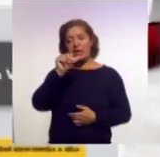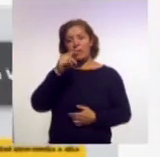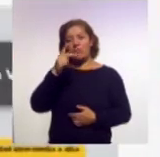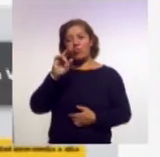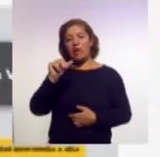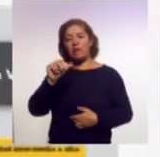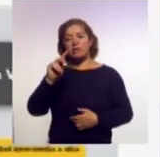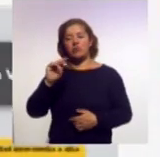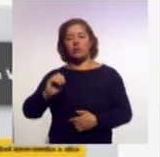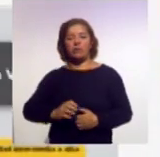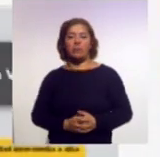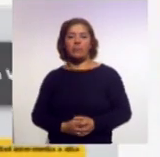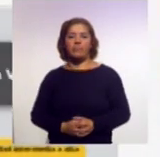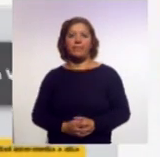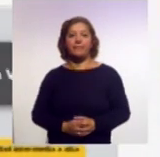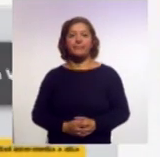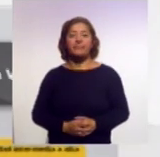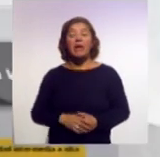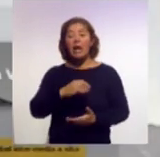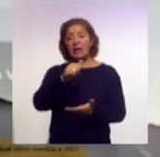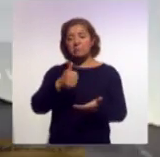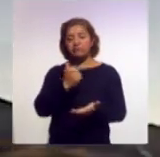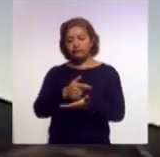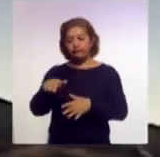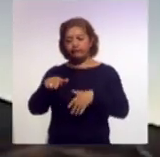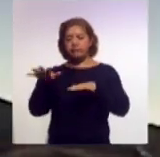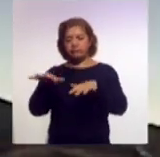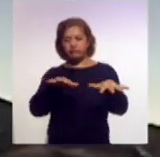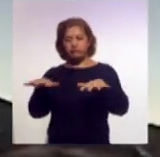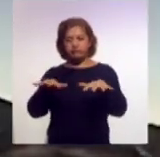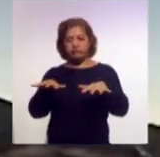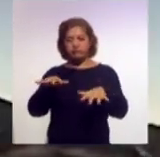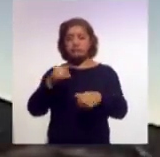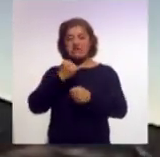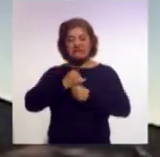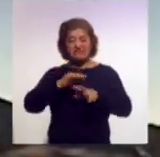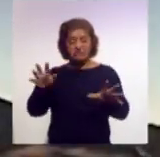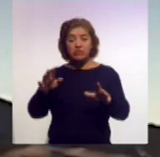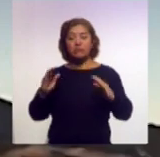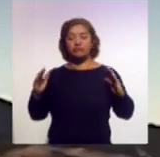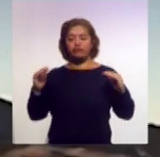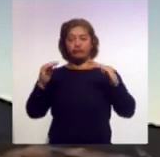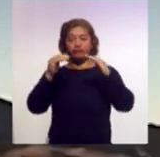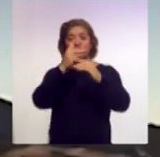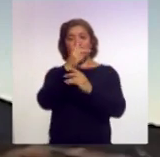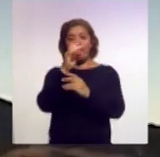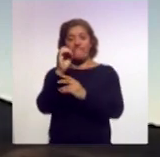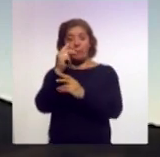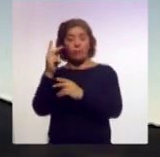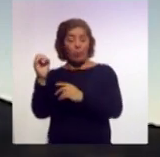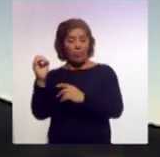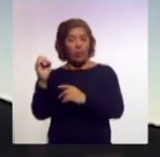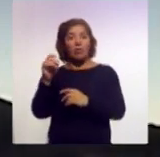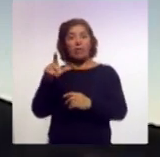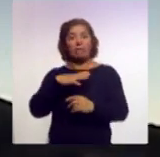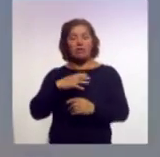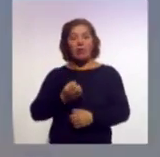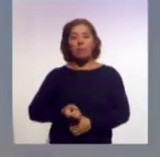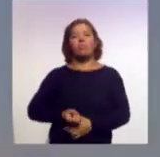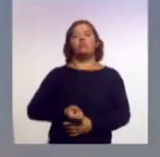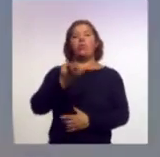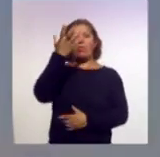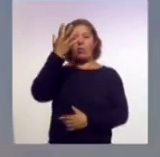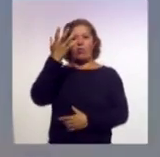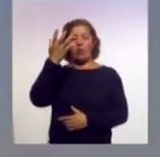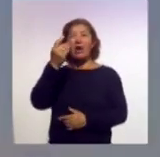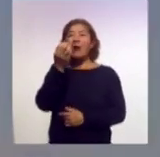El Centro Nacional de Prevención de Desastres informó que el volcán Popocatépetl tuvo una explosión con emisión de fragmentos